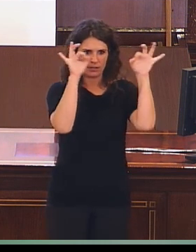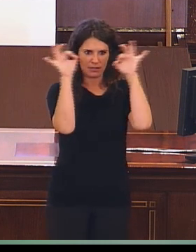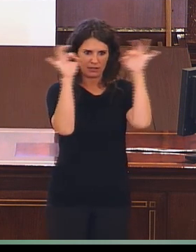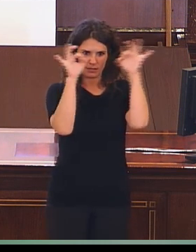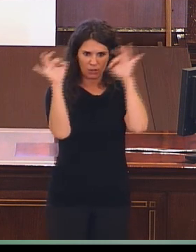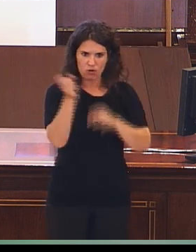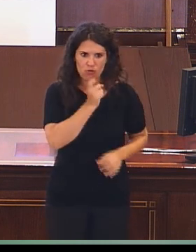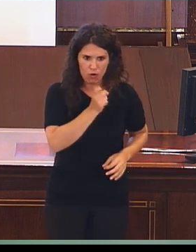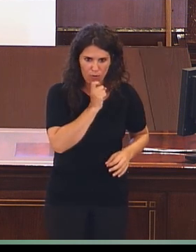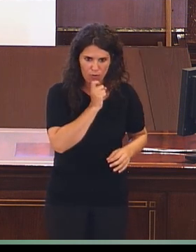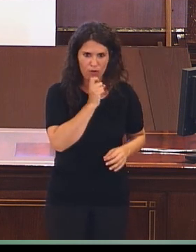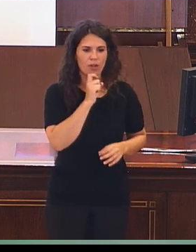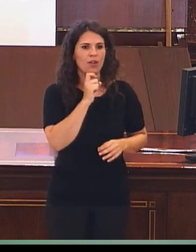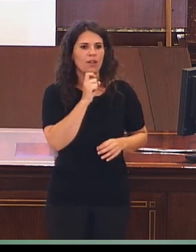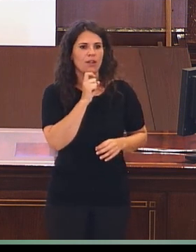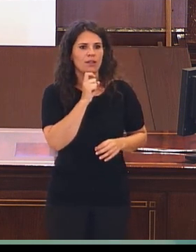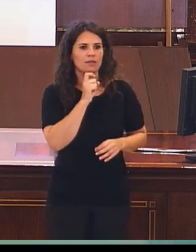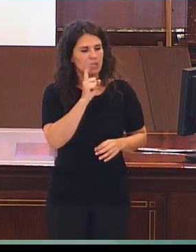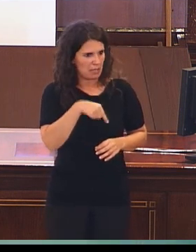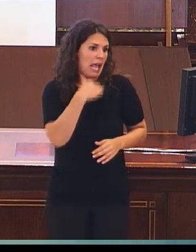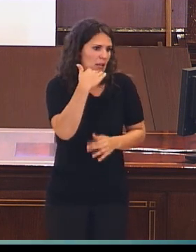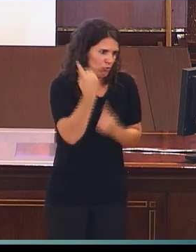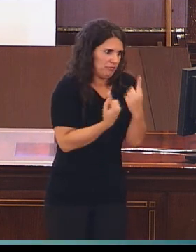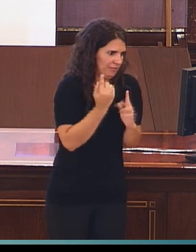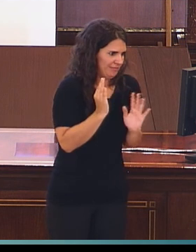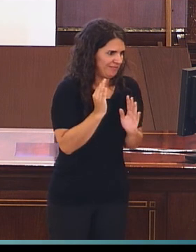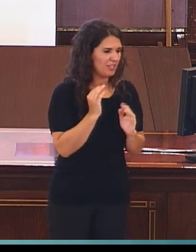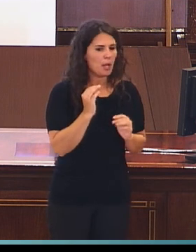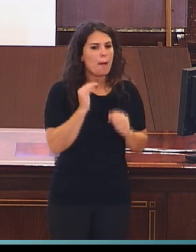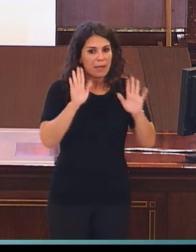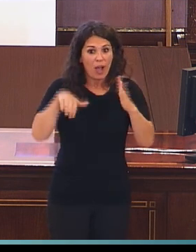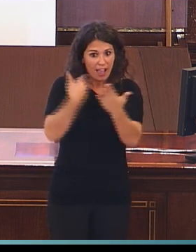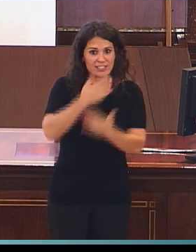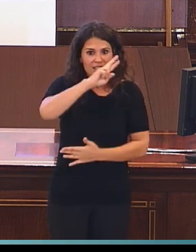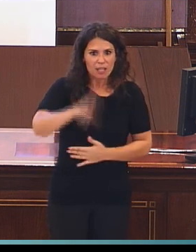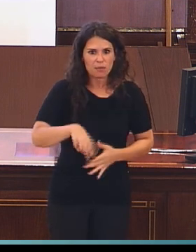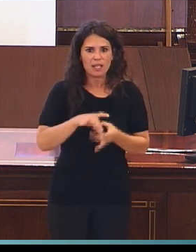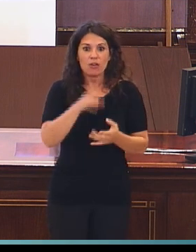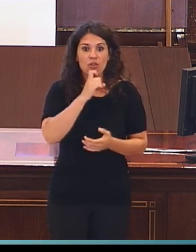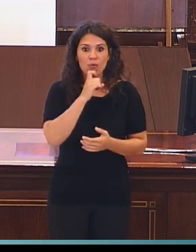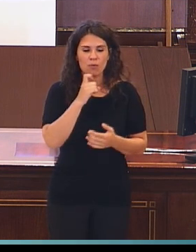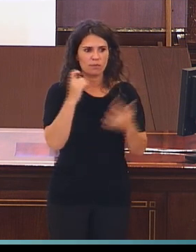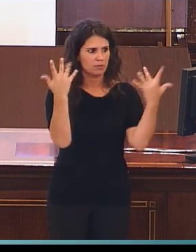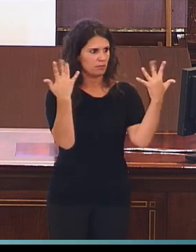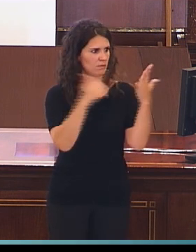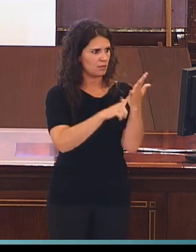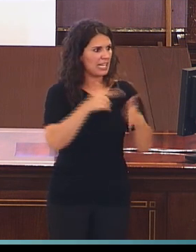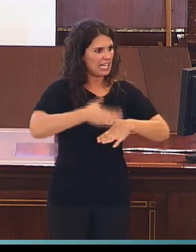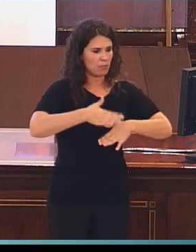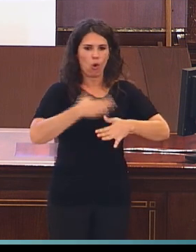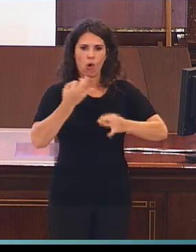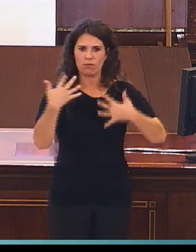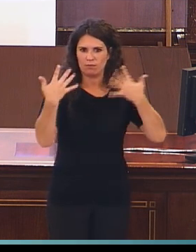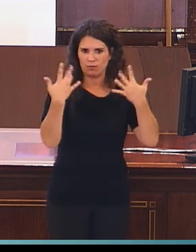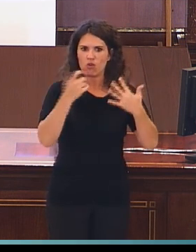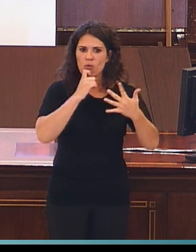también, están ganando un poquito de terreno, pero incluso el registro de movimientos manuales. Son nuevas técnicas que